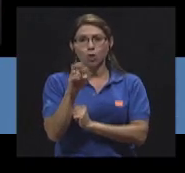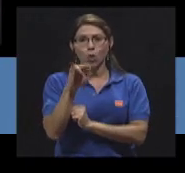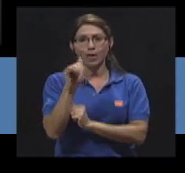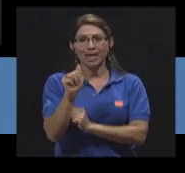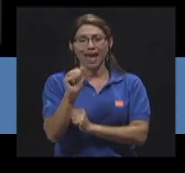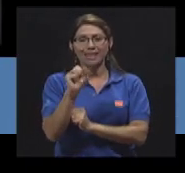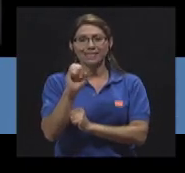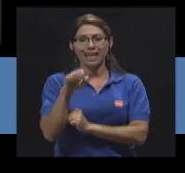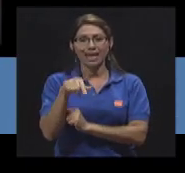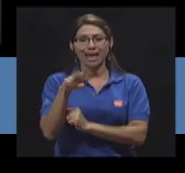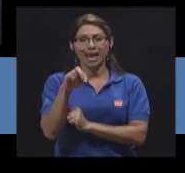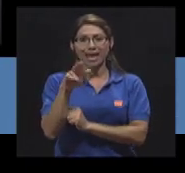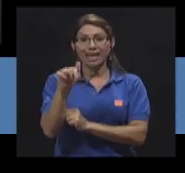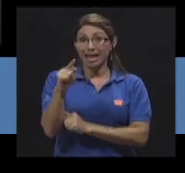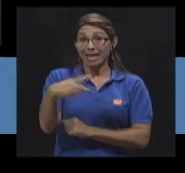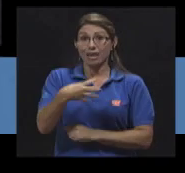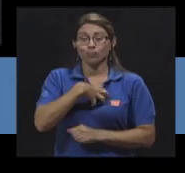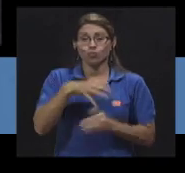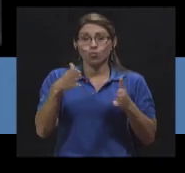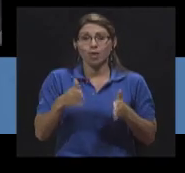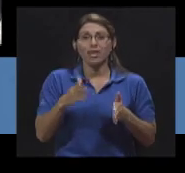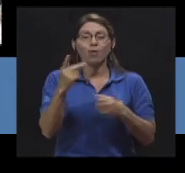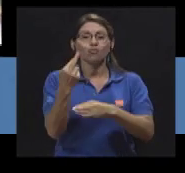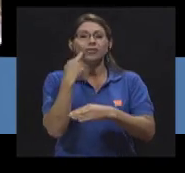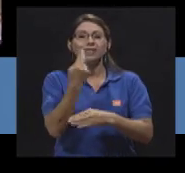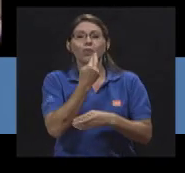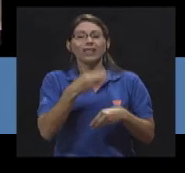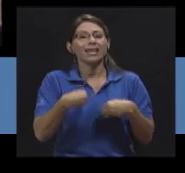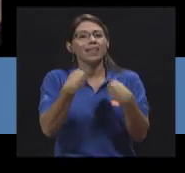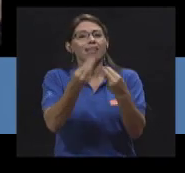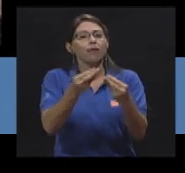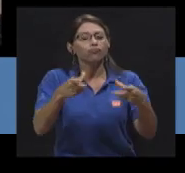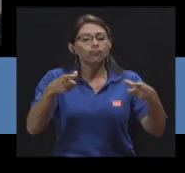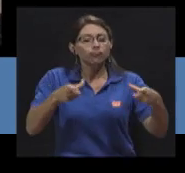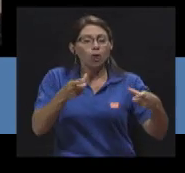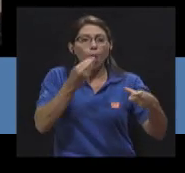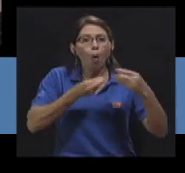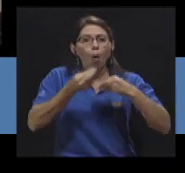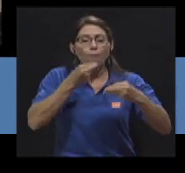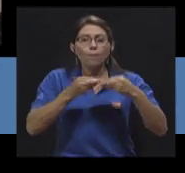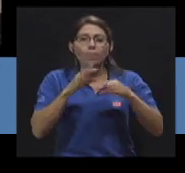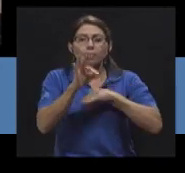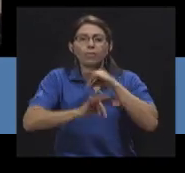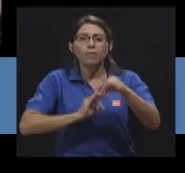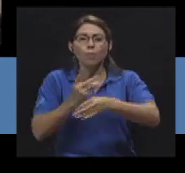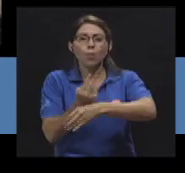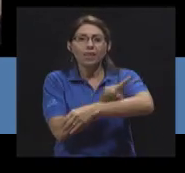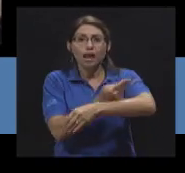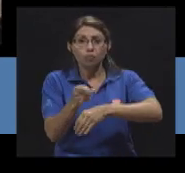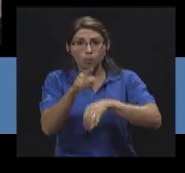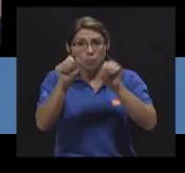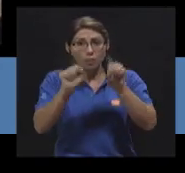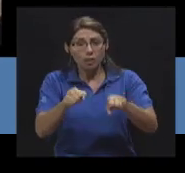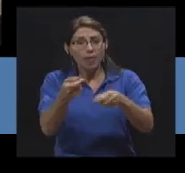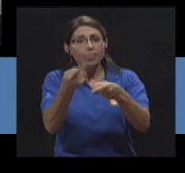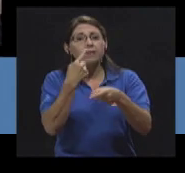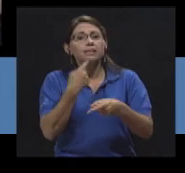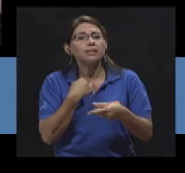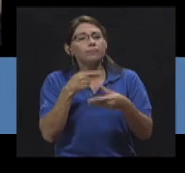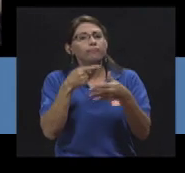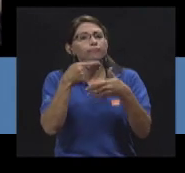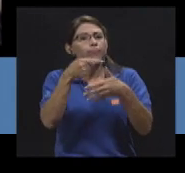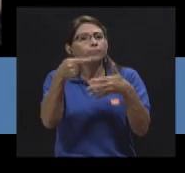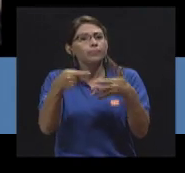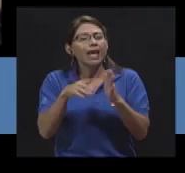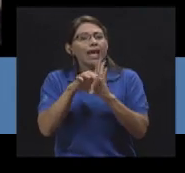Sequeira, quien es dueña de un restaurante que ofrece platillos vegetarianos. Doña Victoria, ¿usted nos podría dar ejemplos de platillos